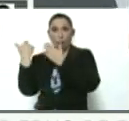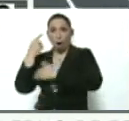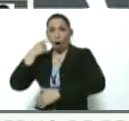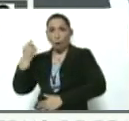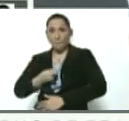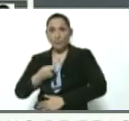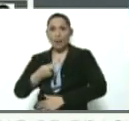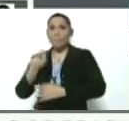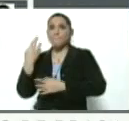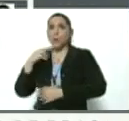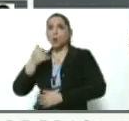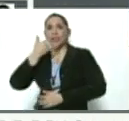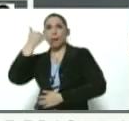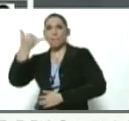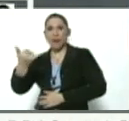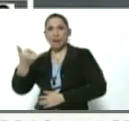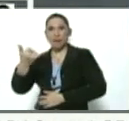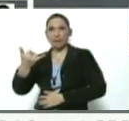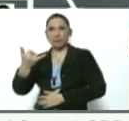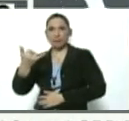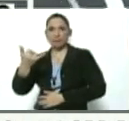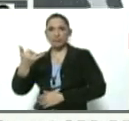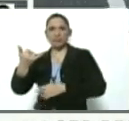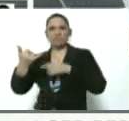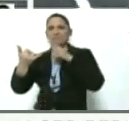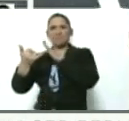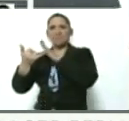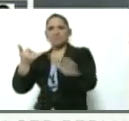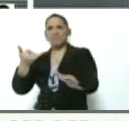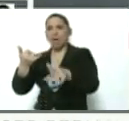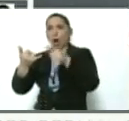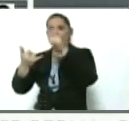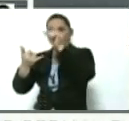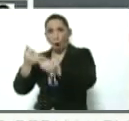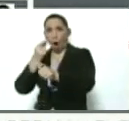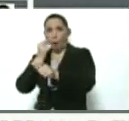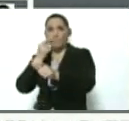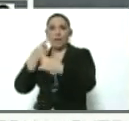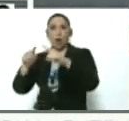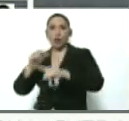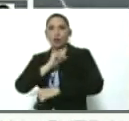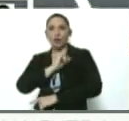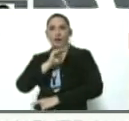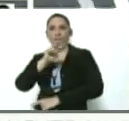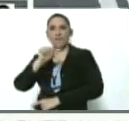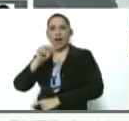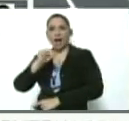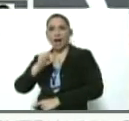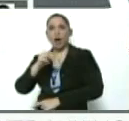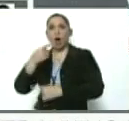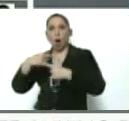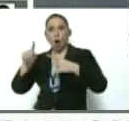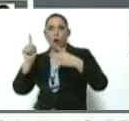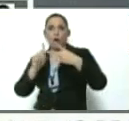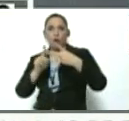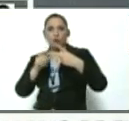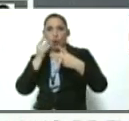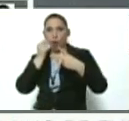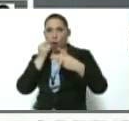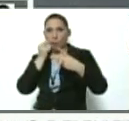llamadas telefónicas que recibe de este señor Iván Simonovic y de un lugarteniente de Iván Simonovic llamado Einer